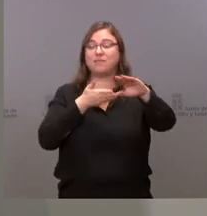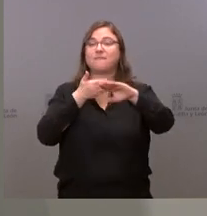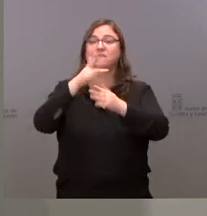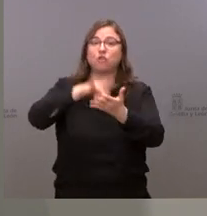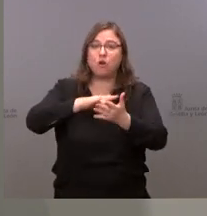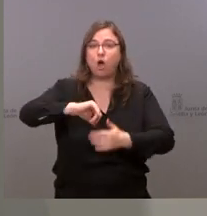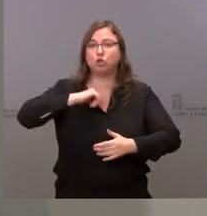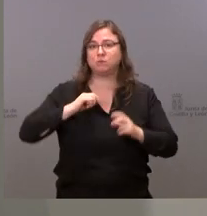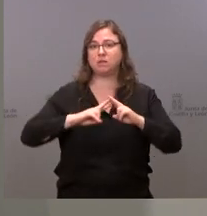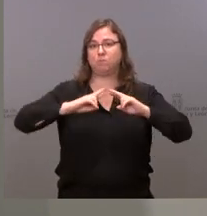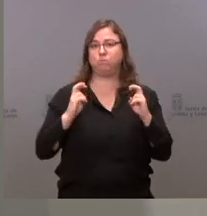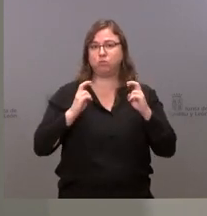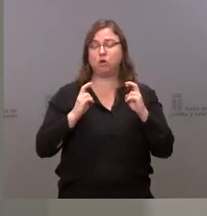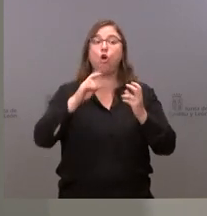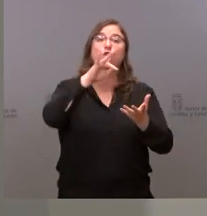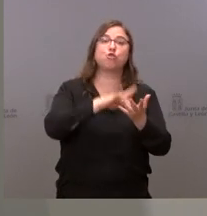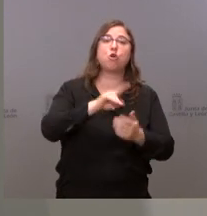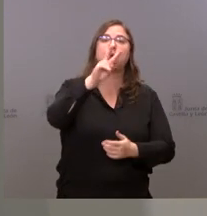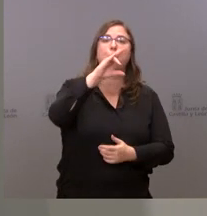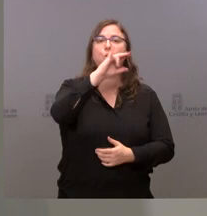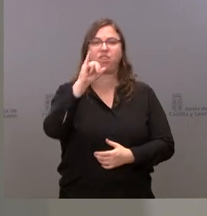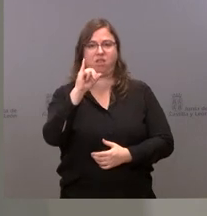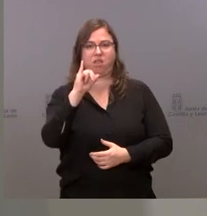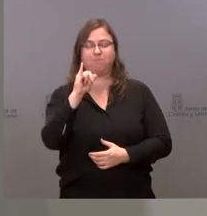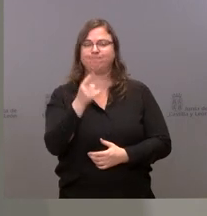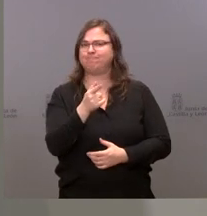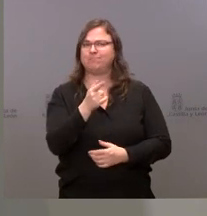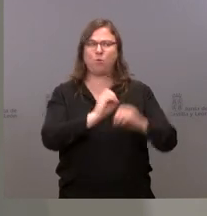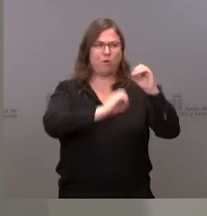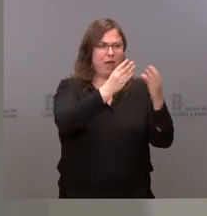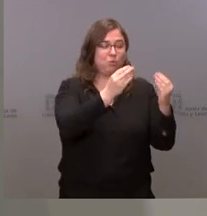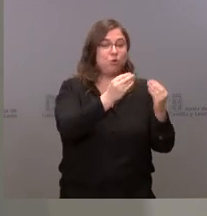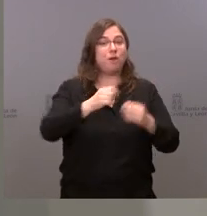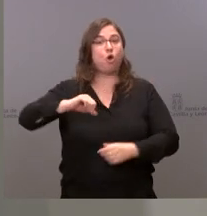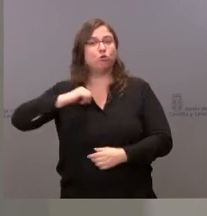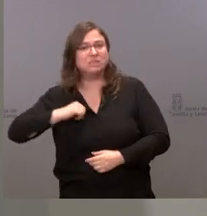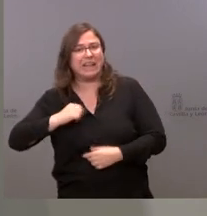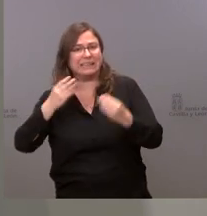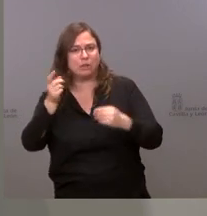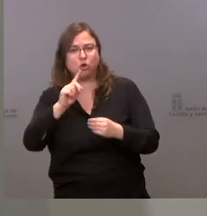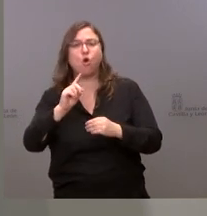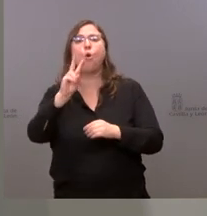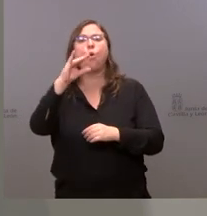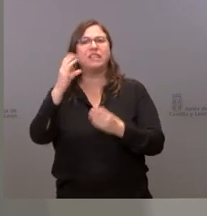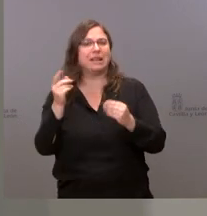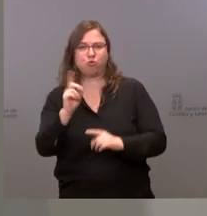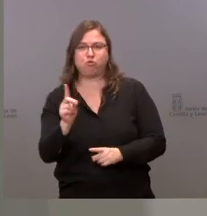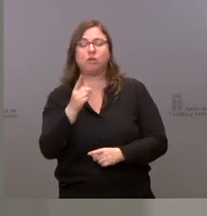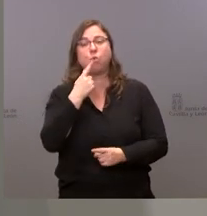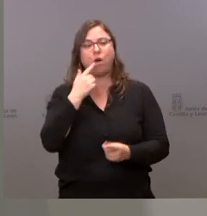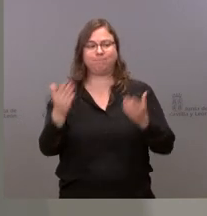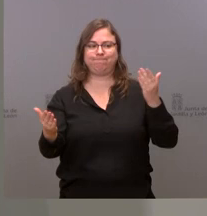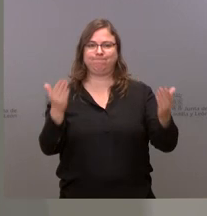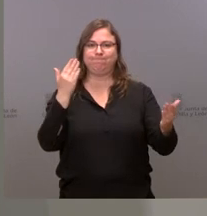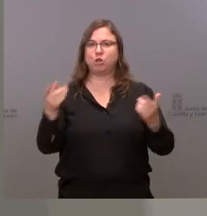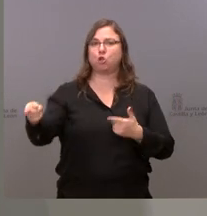o que van a las UCI. Y aquí la evolución no tiene el mismo ritmo de crecimiento y, por tanto, hay que valorar los datos en su